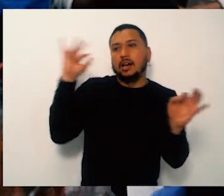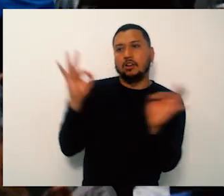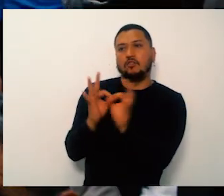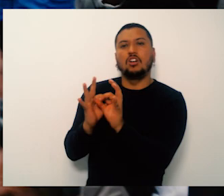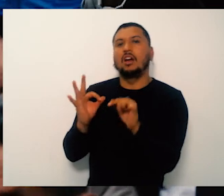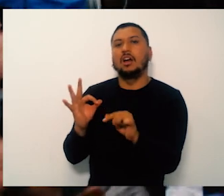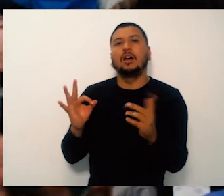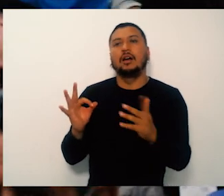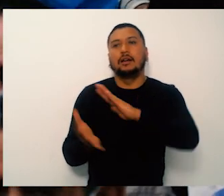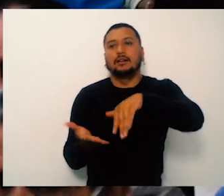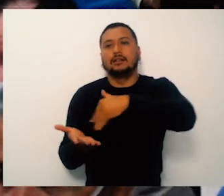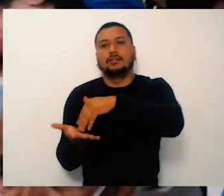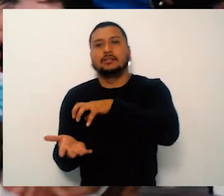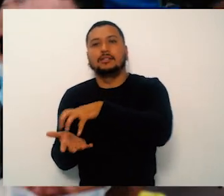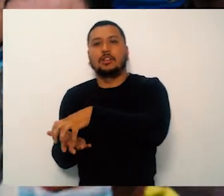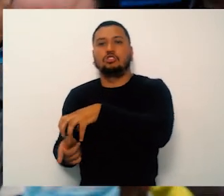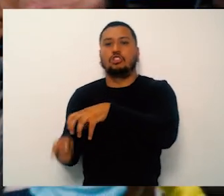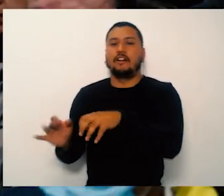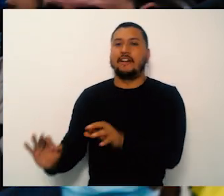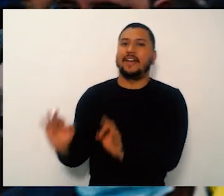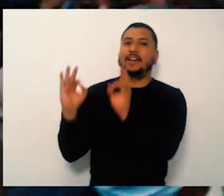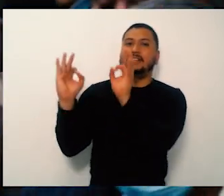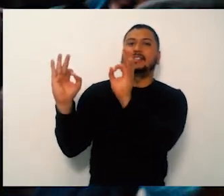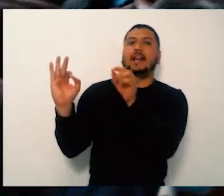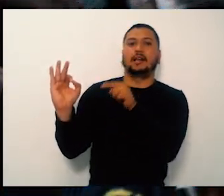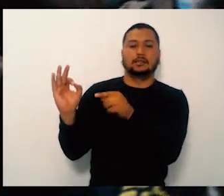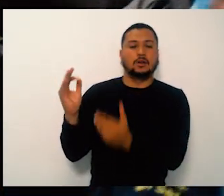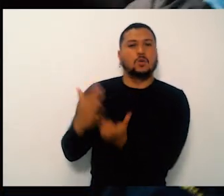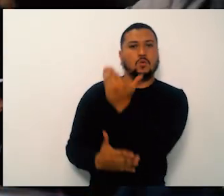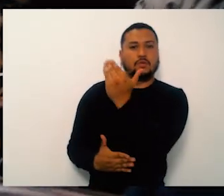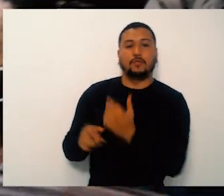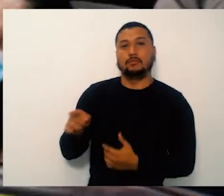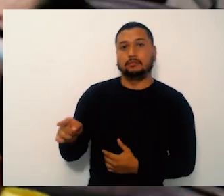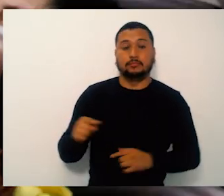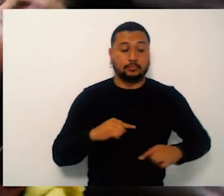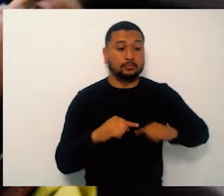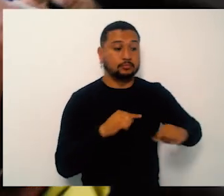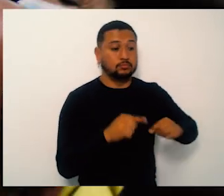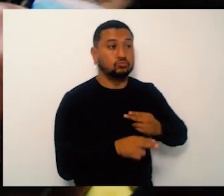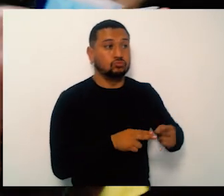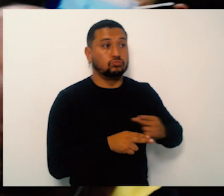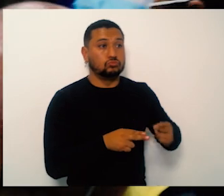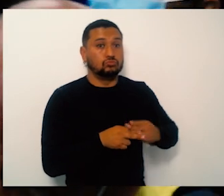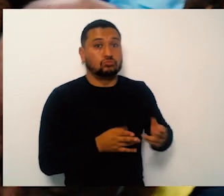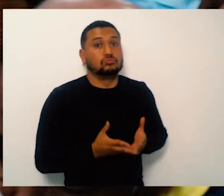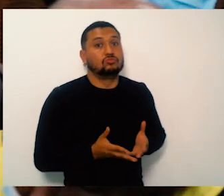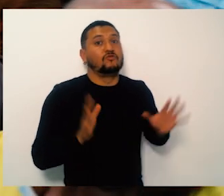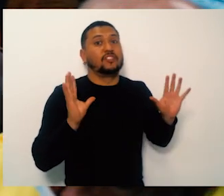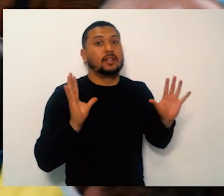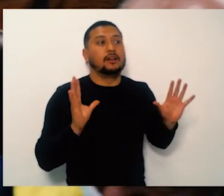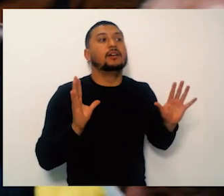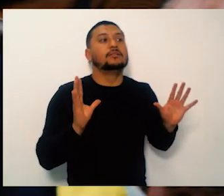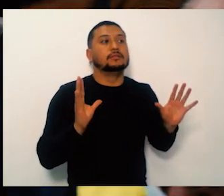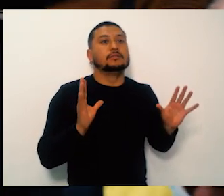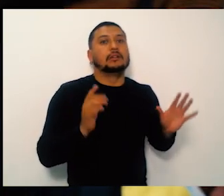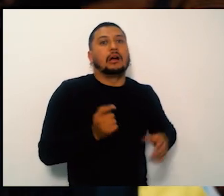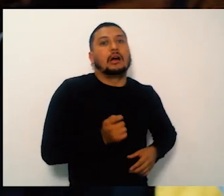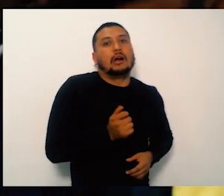En la Junta de Acción Comunal, a donde me toque intervenir lo hago. Tener personas,